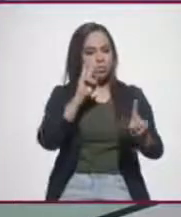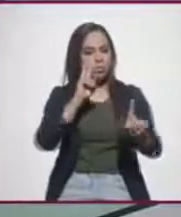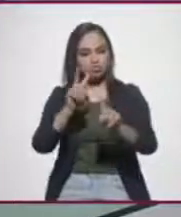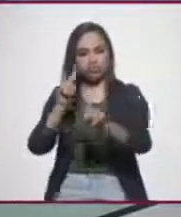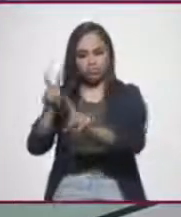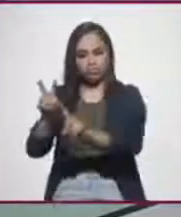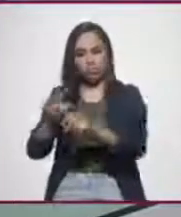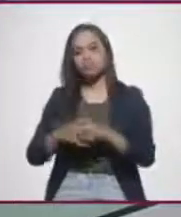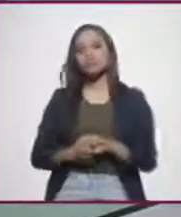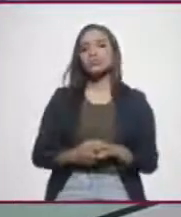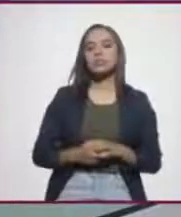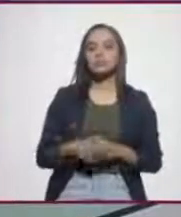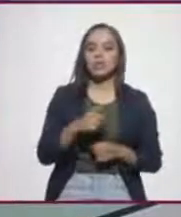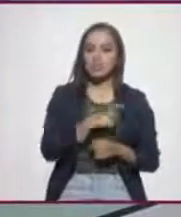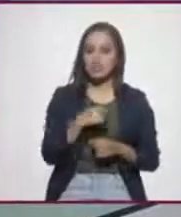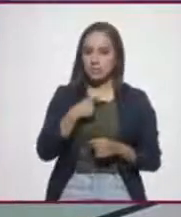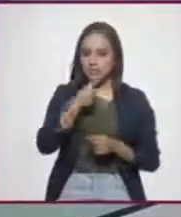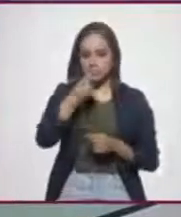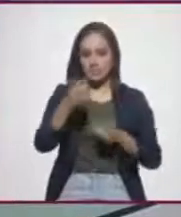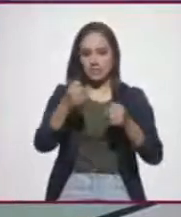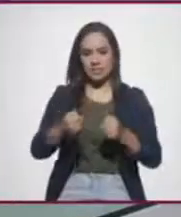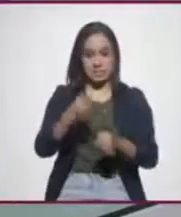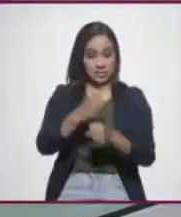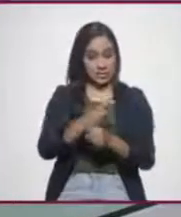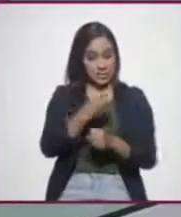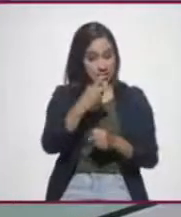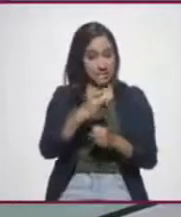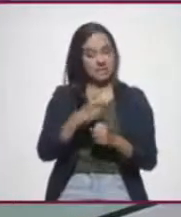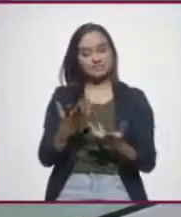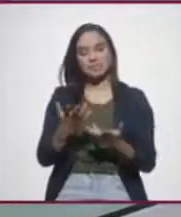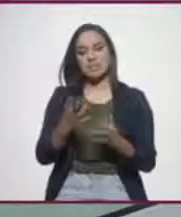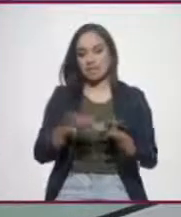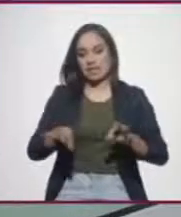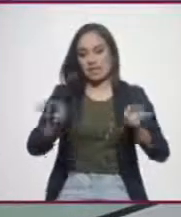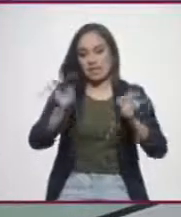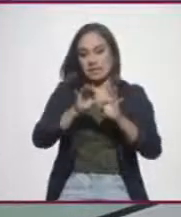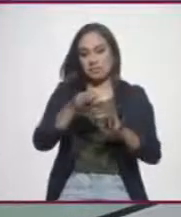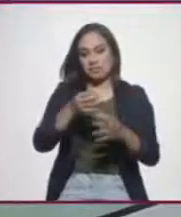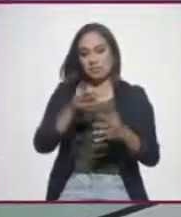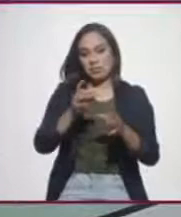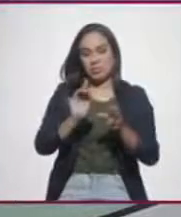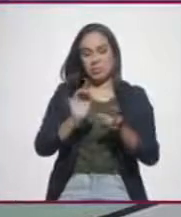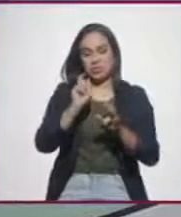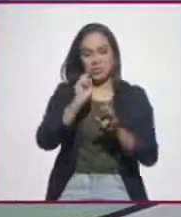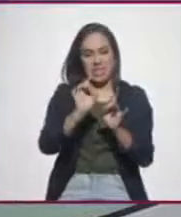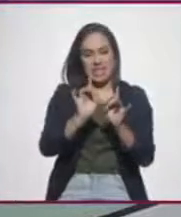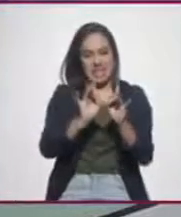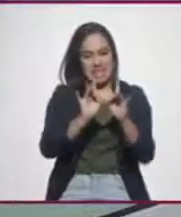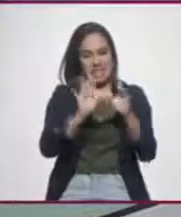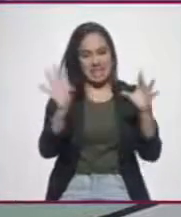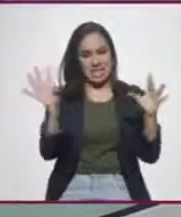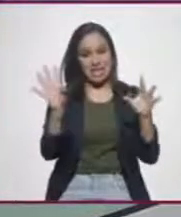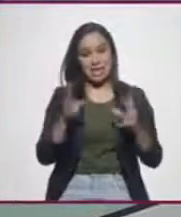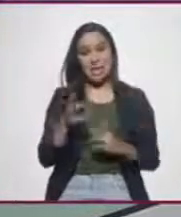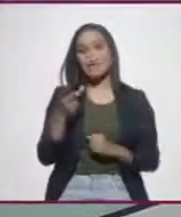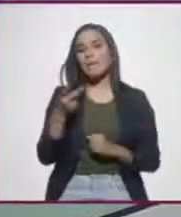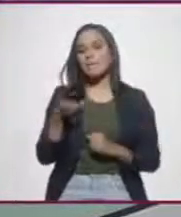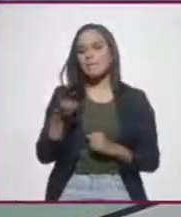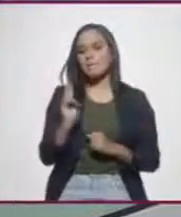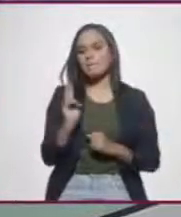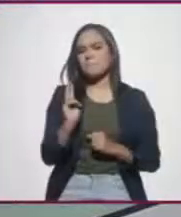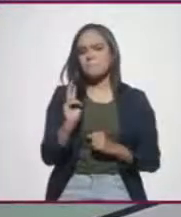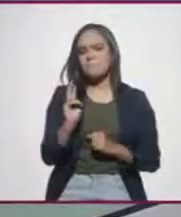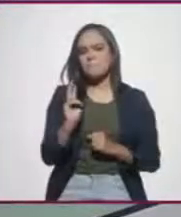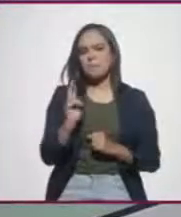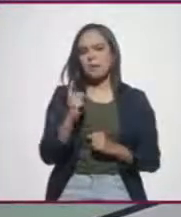duros. Claro. Hay que decir que el tema de inseguridad es delicado, ¿No? Como cualquier otro de opinión pública, pero este creo